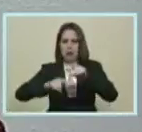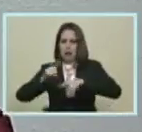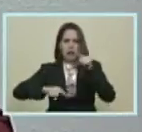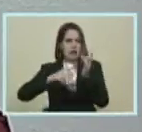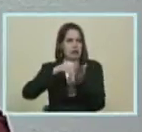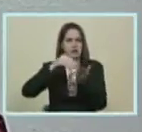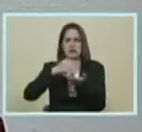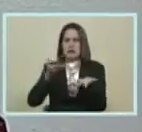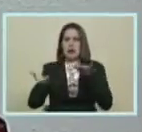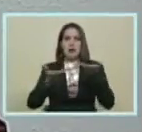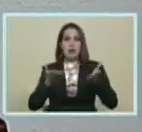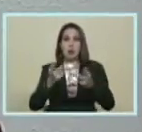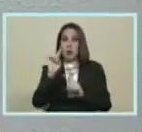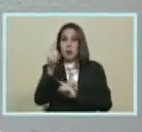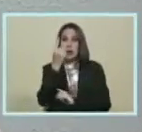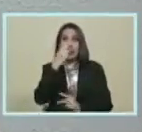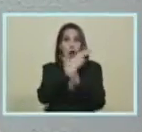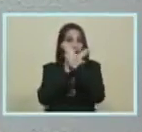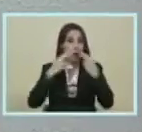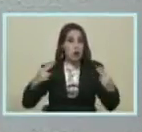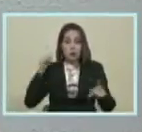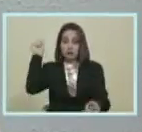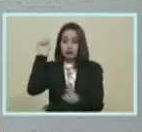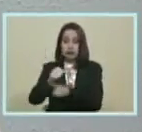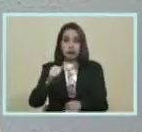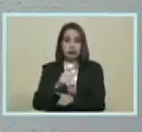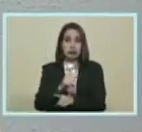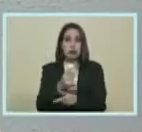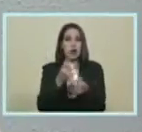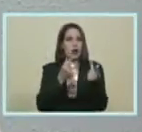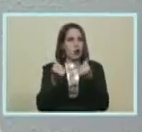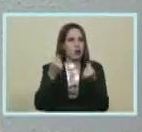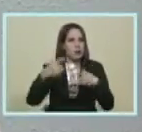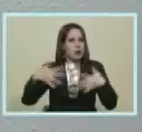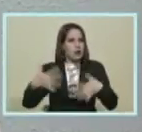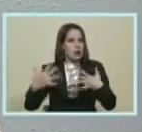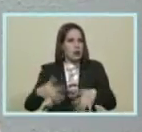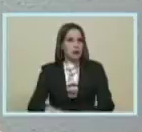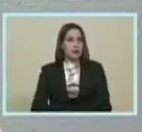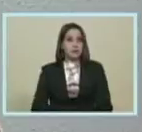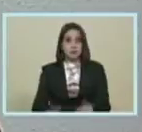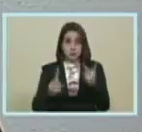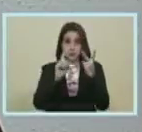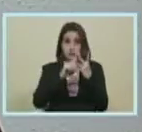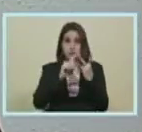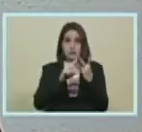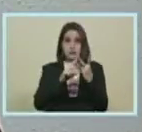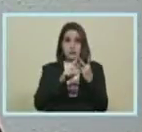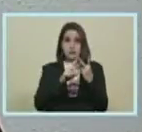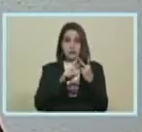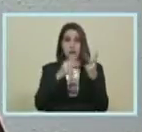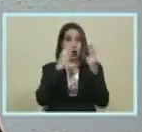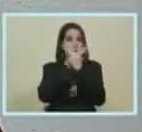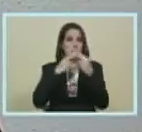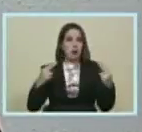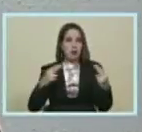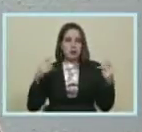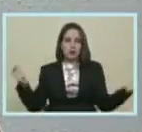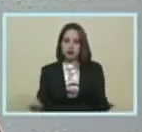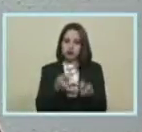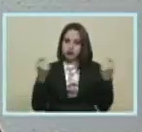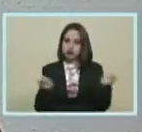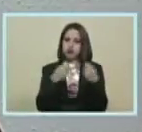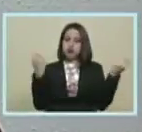Etcétera Ese sería El primer compromiso Al cual Llegamos El viernes Ocho El segundo Compromiso Es estimular La